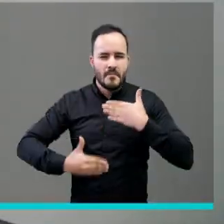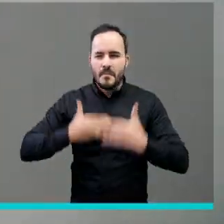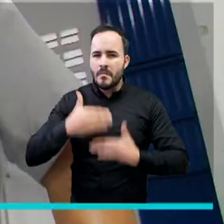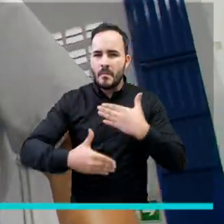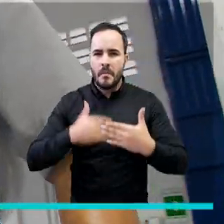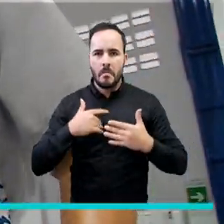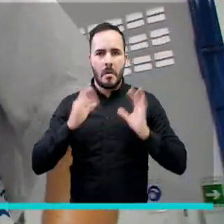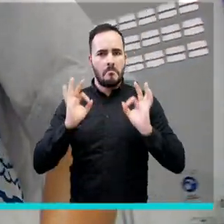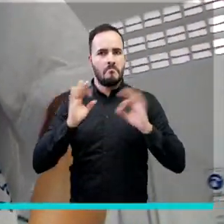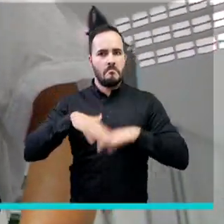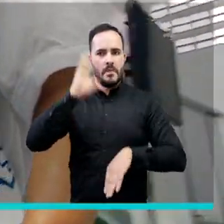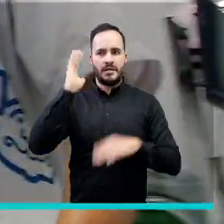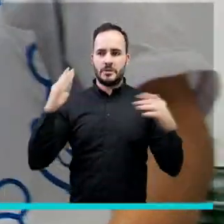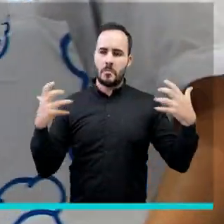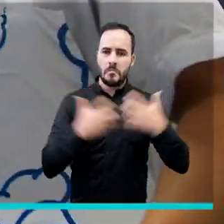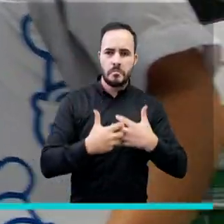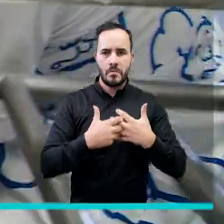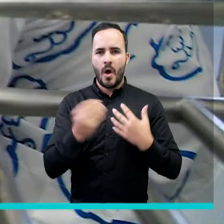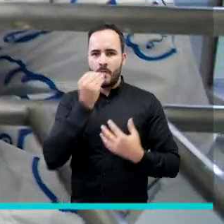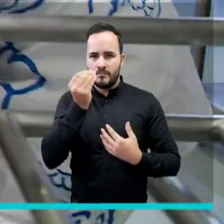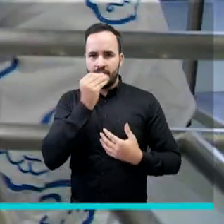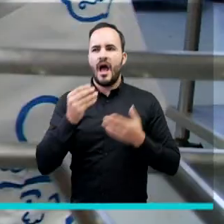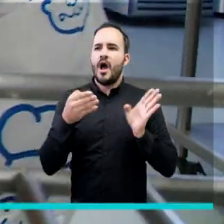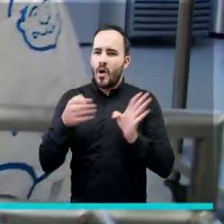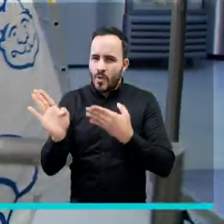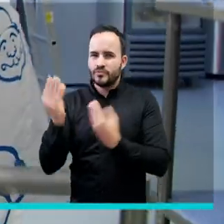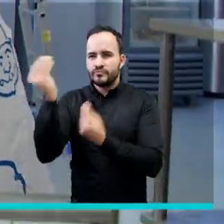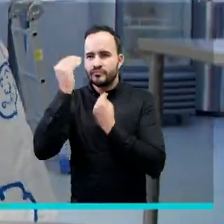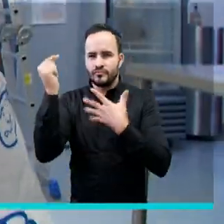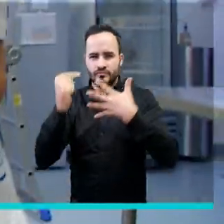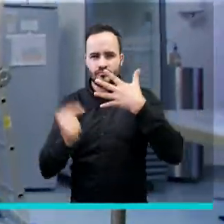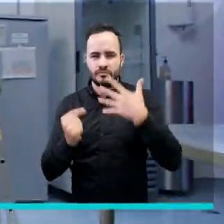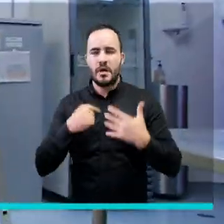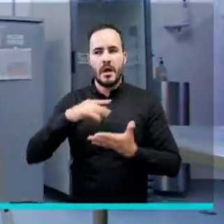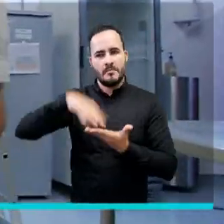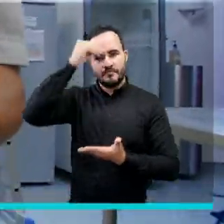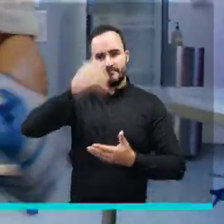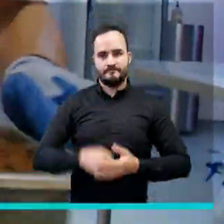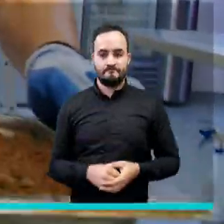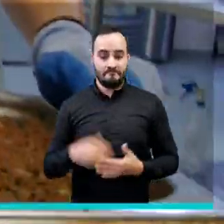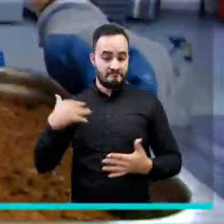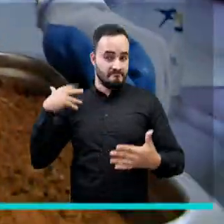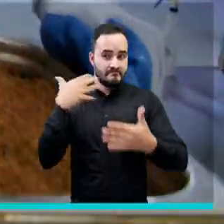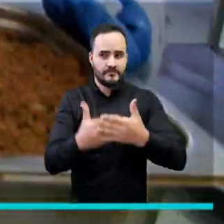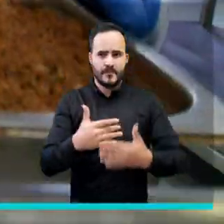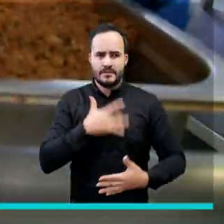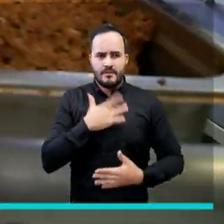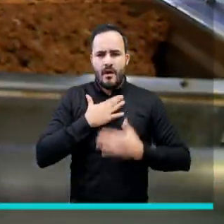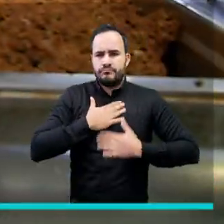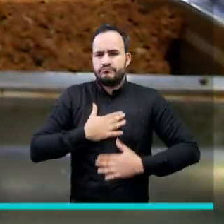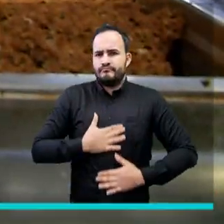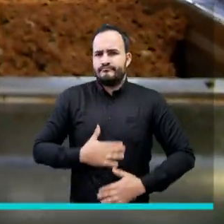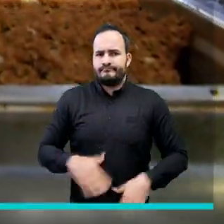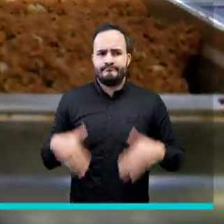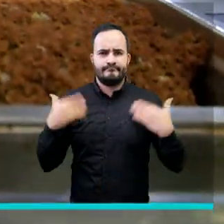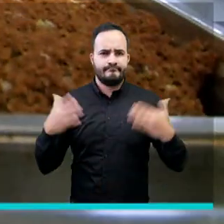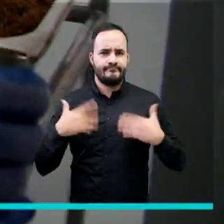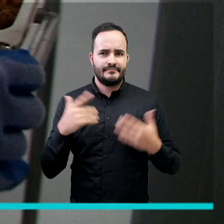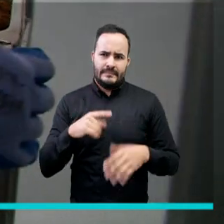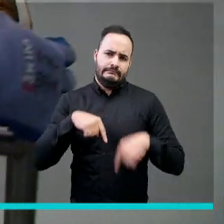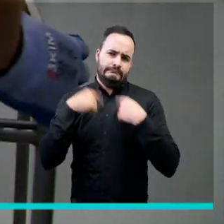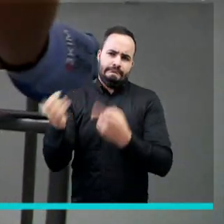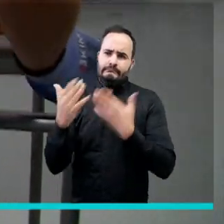bien, pues, en todo el tema y el manejo de alimentación. Hice los cursos. Me siento pleno, agradable, muy agradecido.